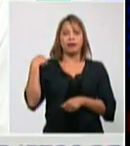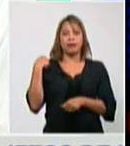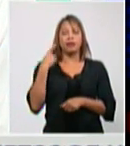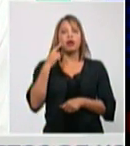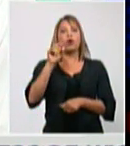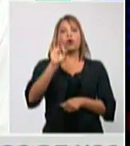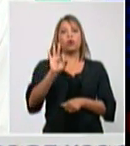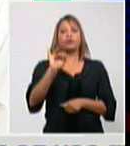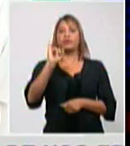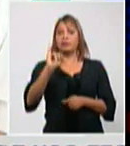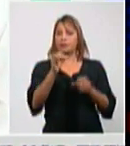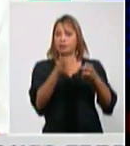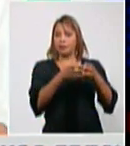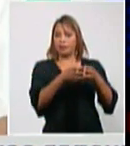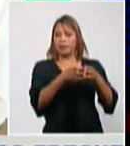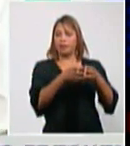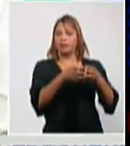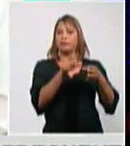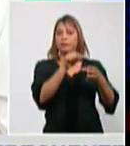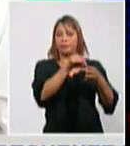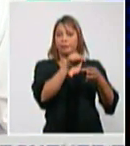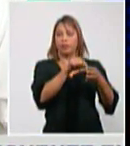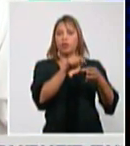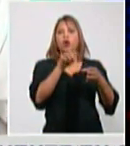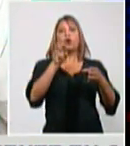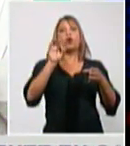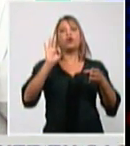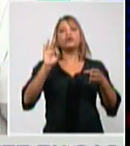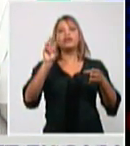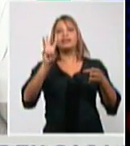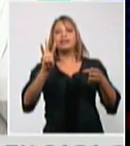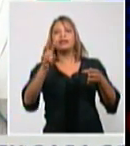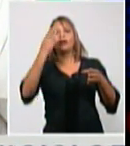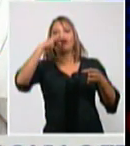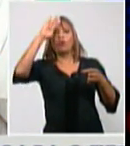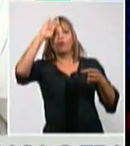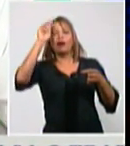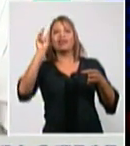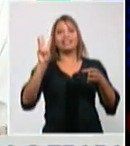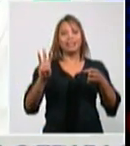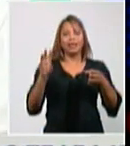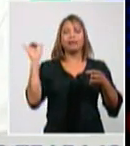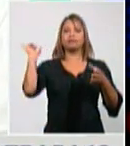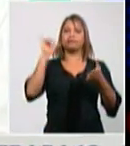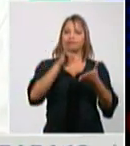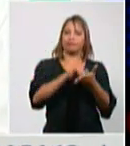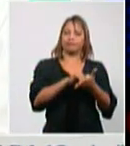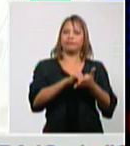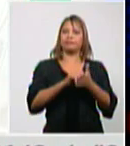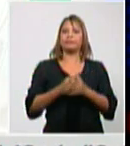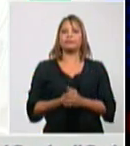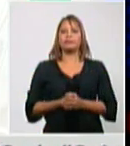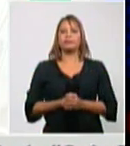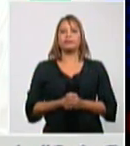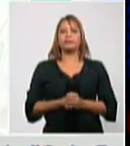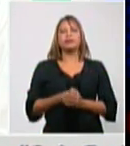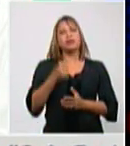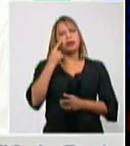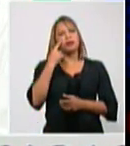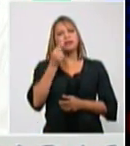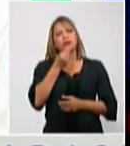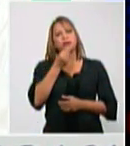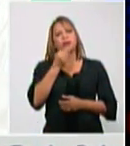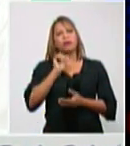83 son cubanos y 3 son extranjeros no se liban si se puede ver el gráfico de barra